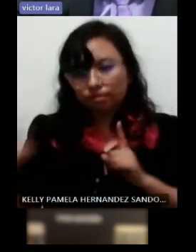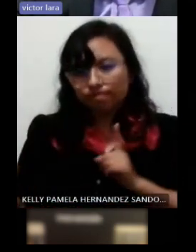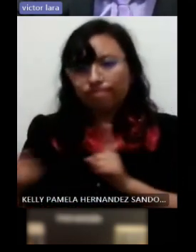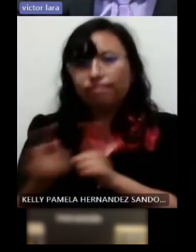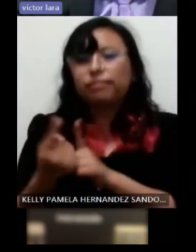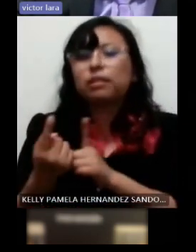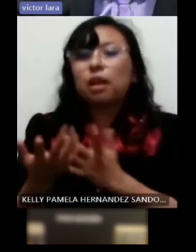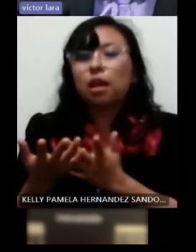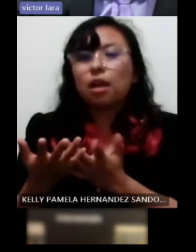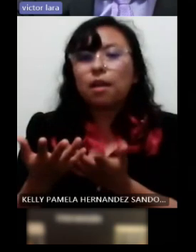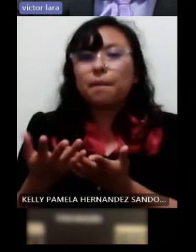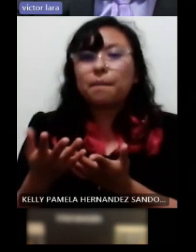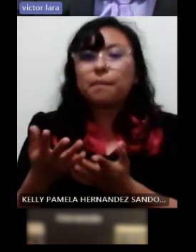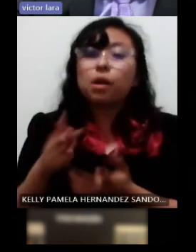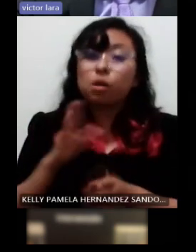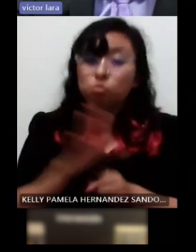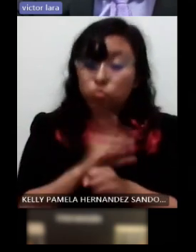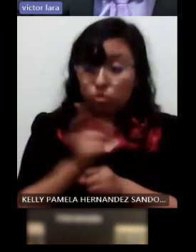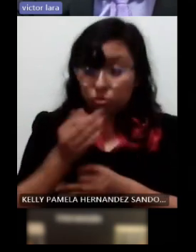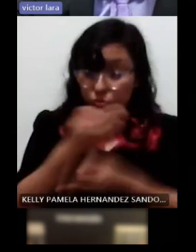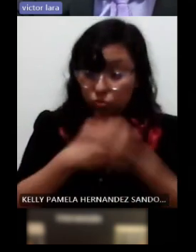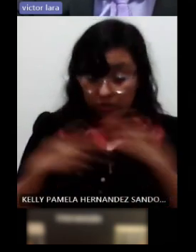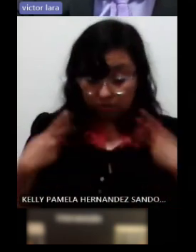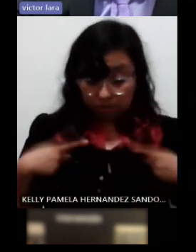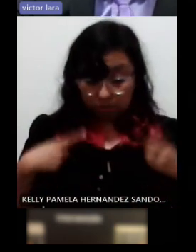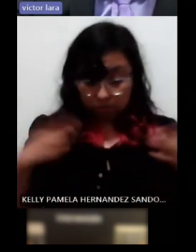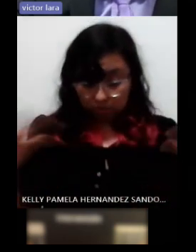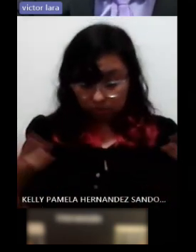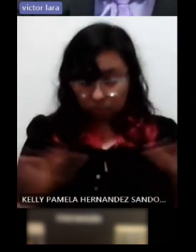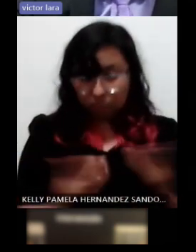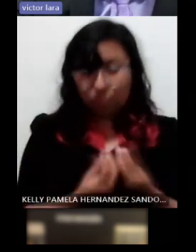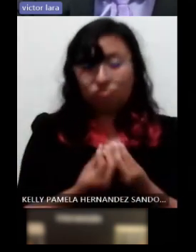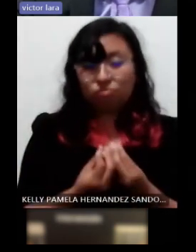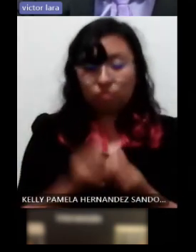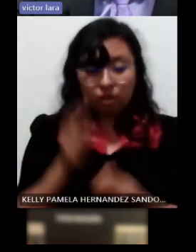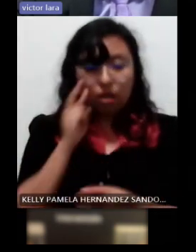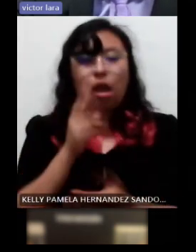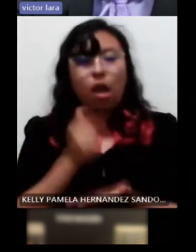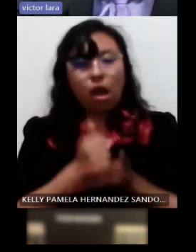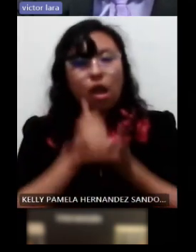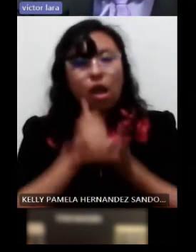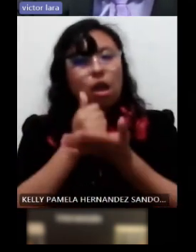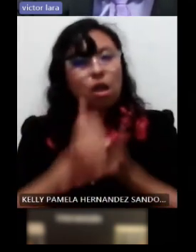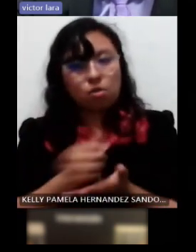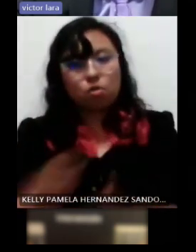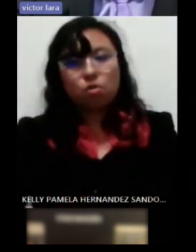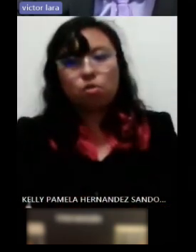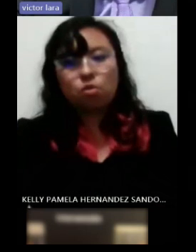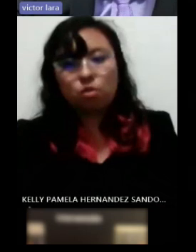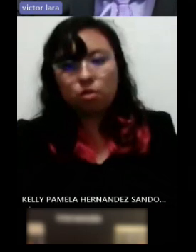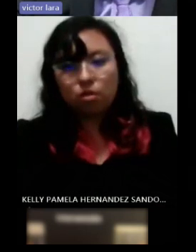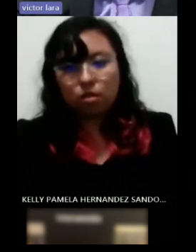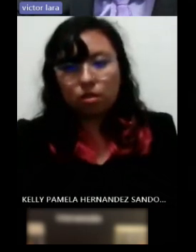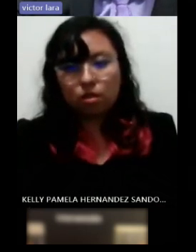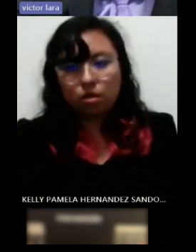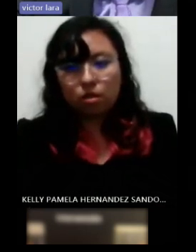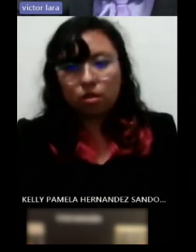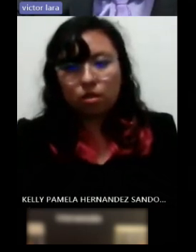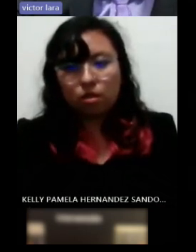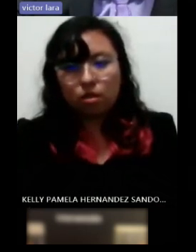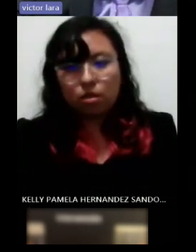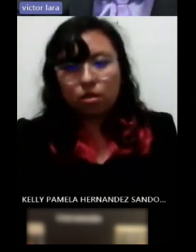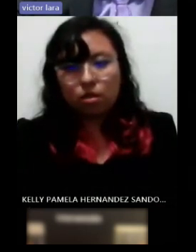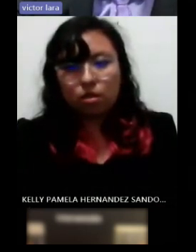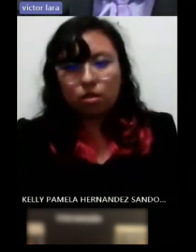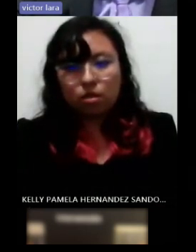familiar está disruptivo es evidente que por más alternativas que se puedan ofrecer en la actualidad no